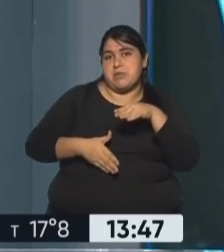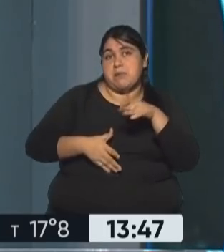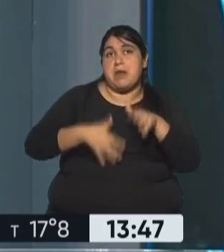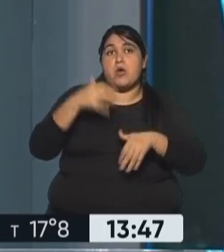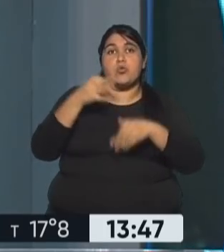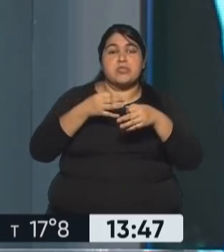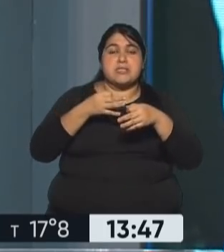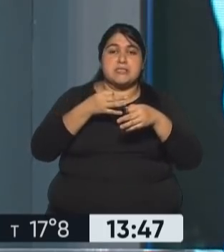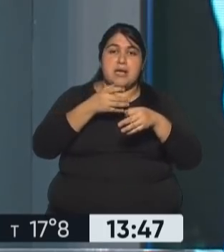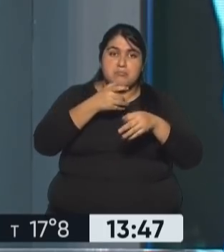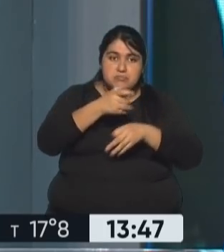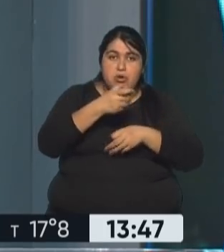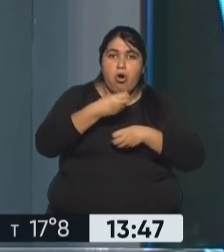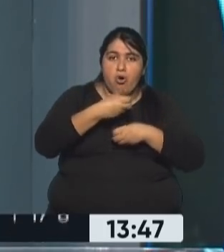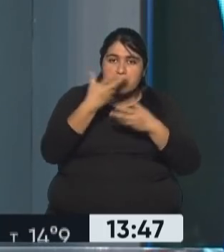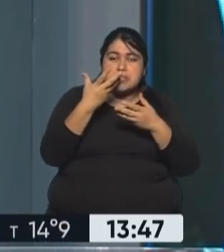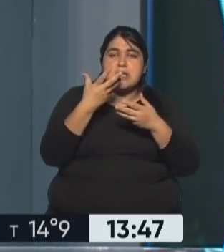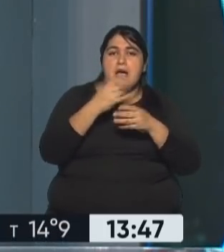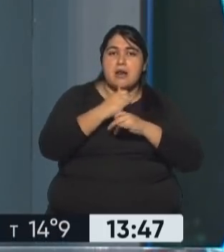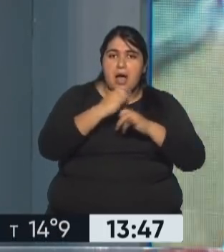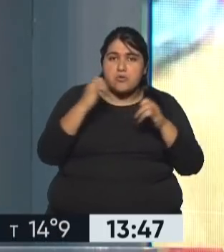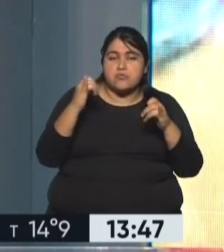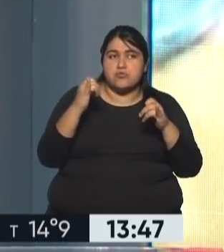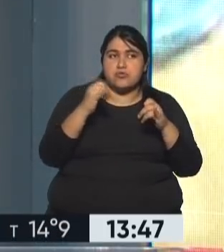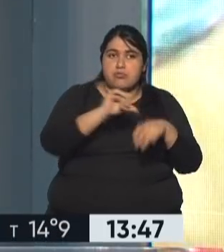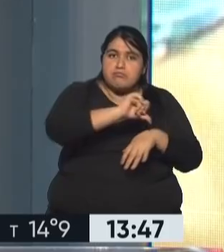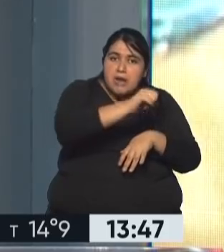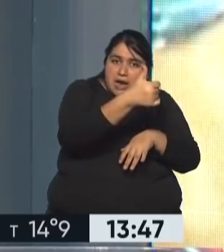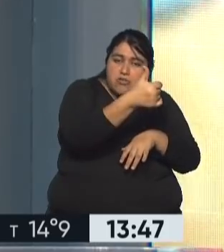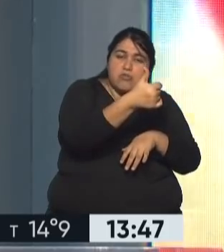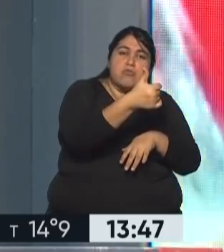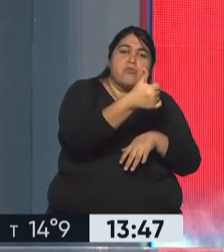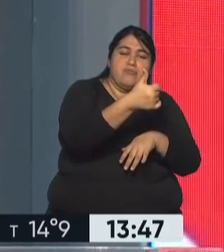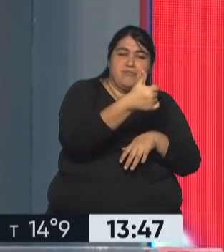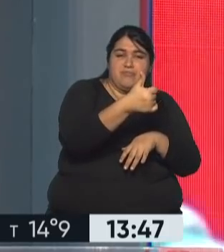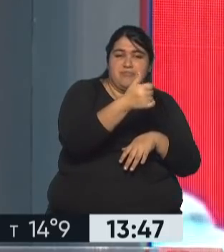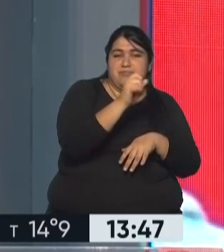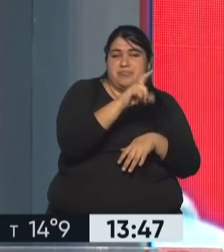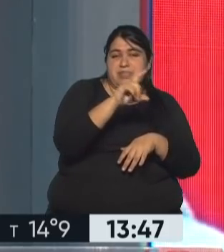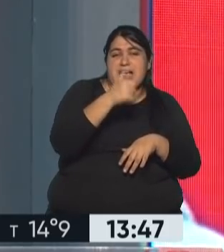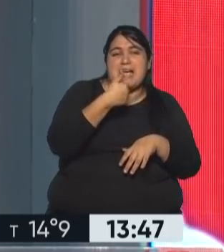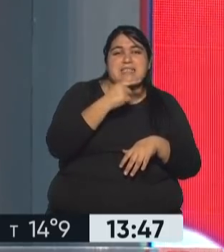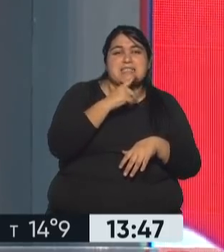electoral formalice este triunfo, así se dice el triunfo de Pedro Castillo. Ahora...